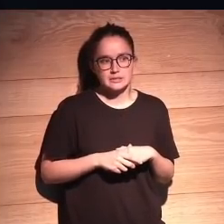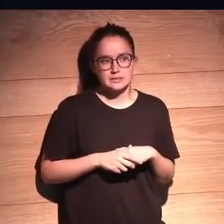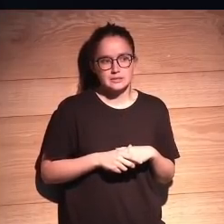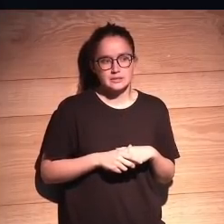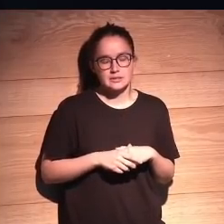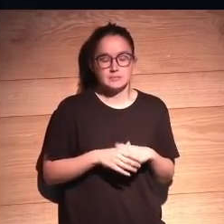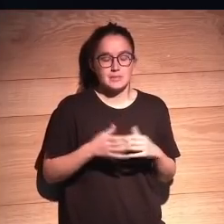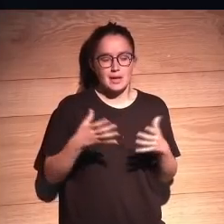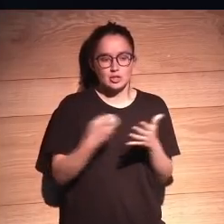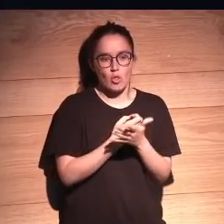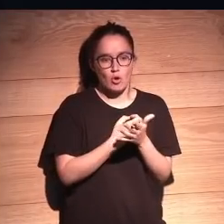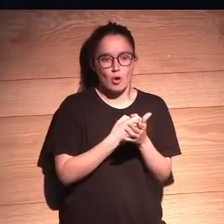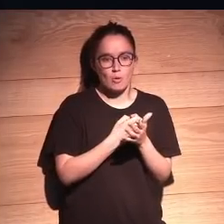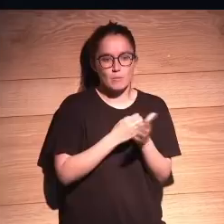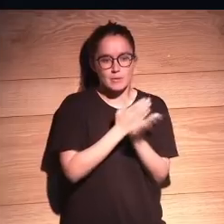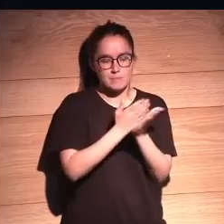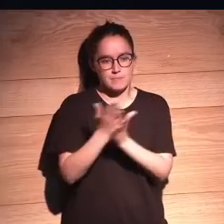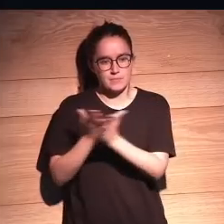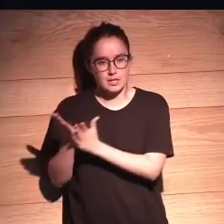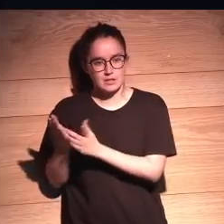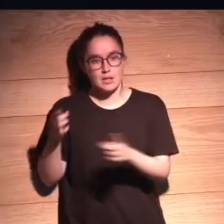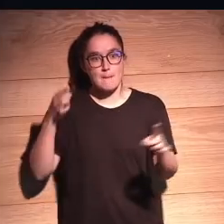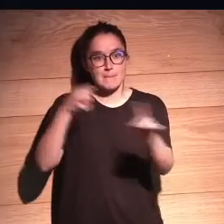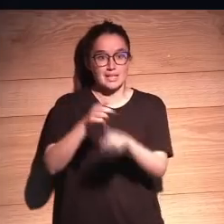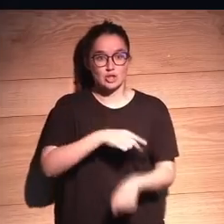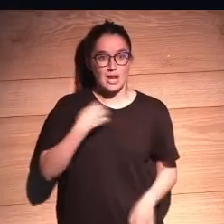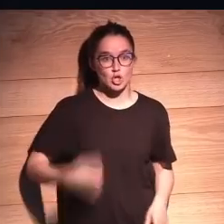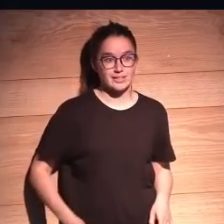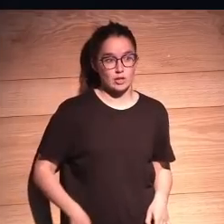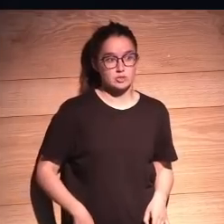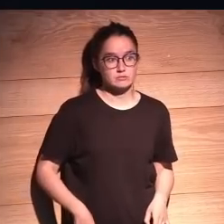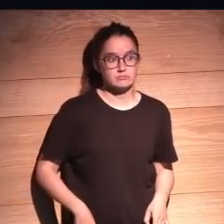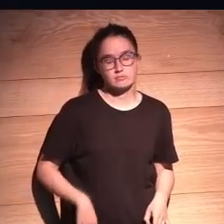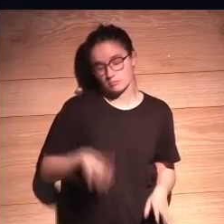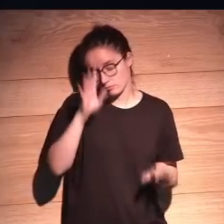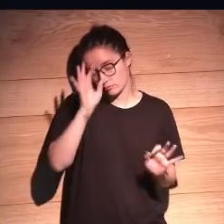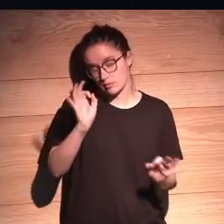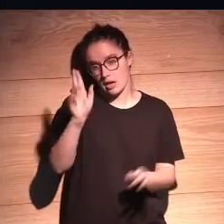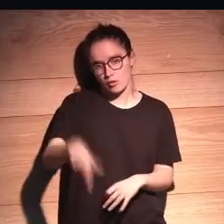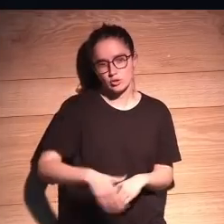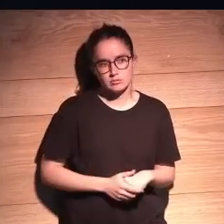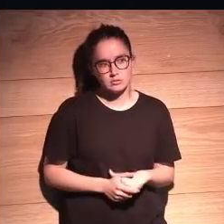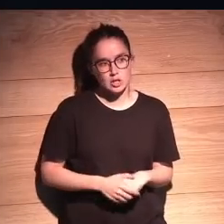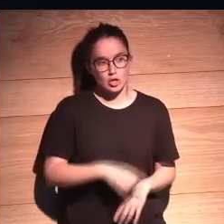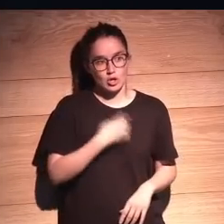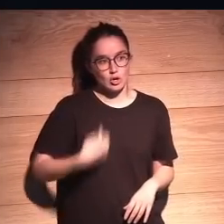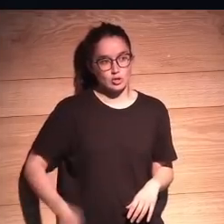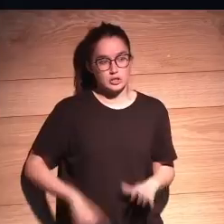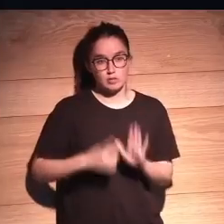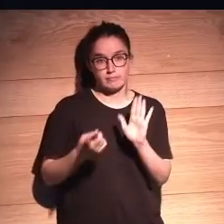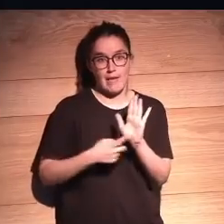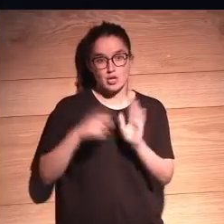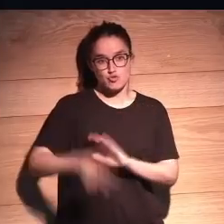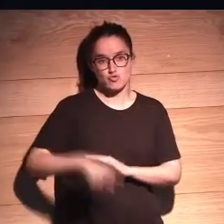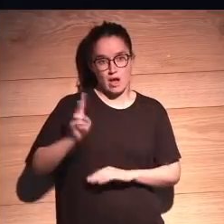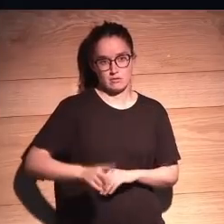tener en cuenta todo aquí ellos no van efectivamente tienes razón los chinos no van a legislar